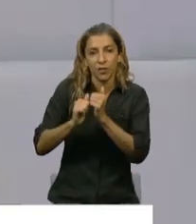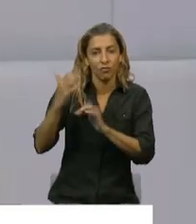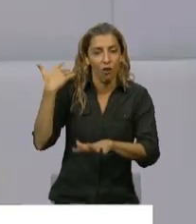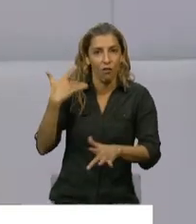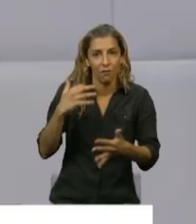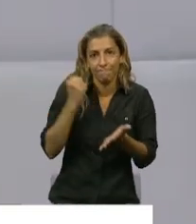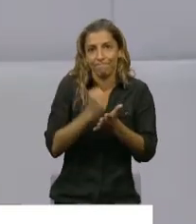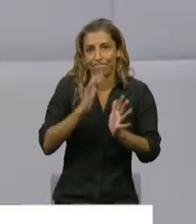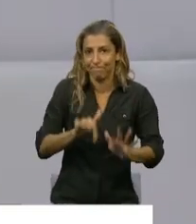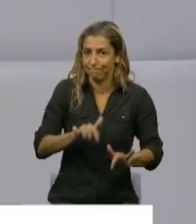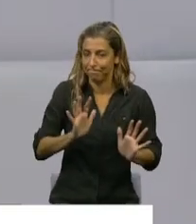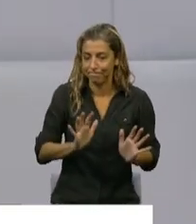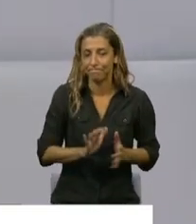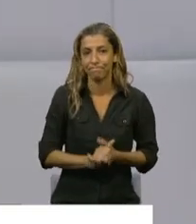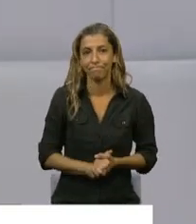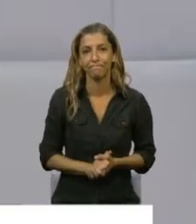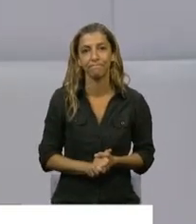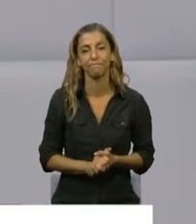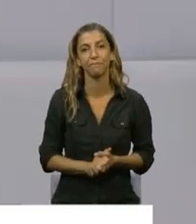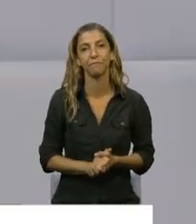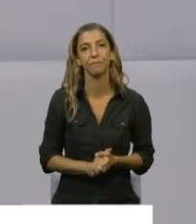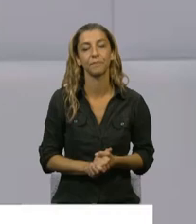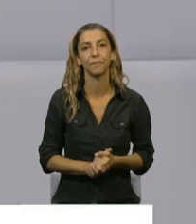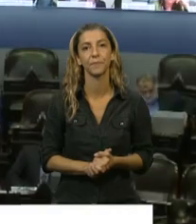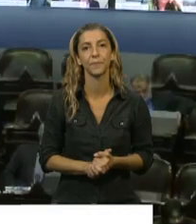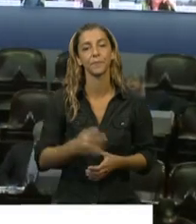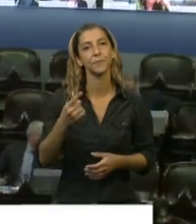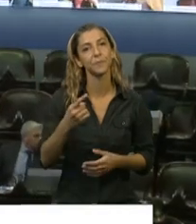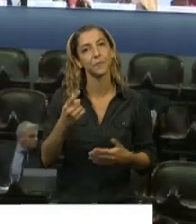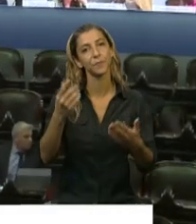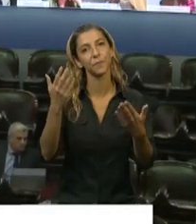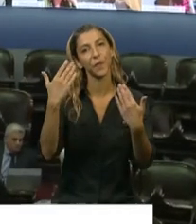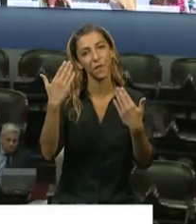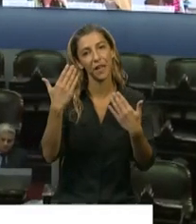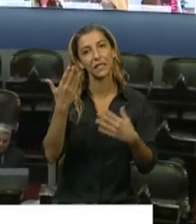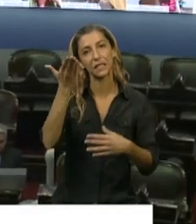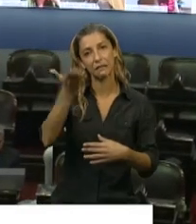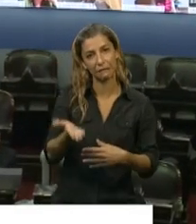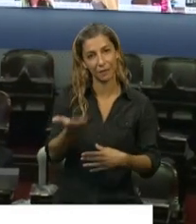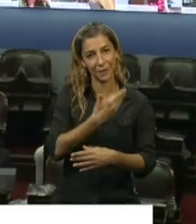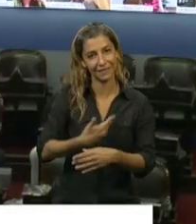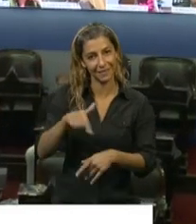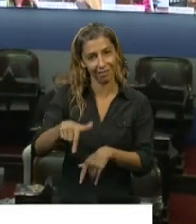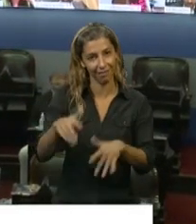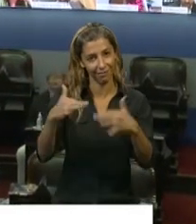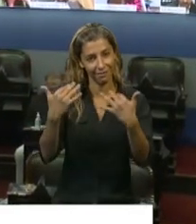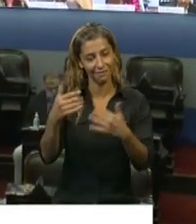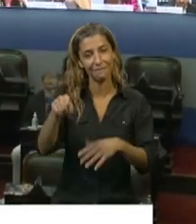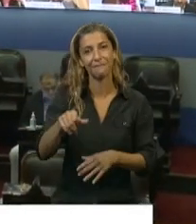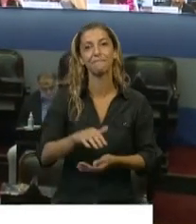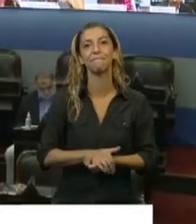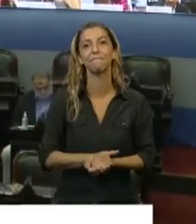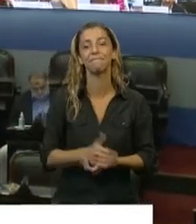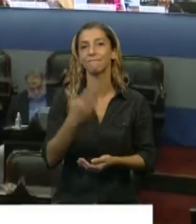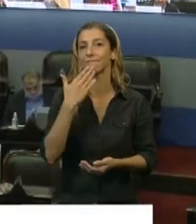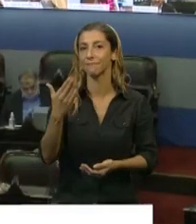En primer lugar, quiero felicitarlo a usted, porque ha sido usted el que